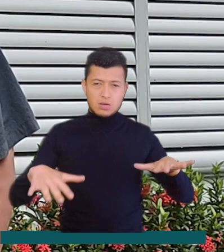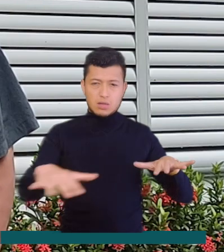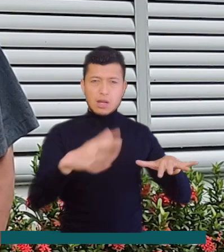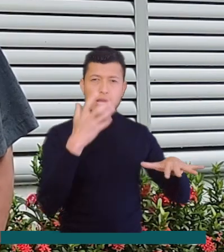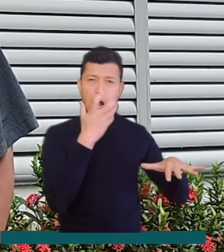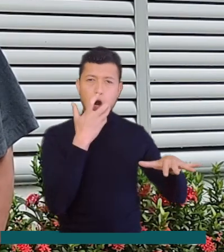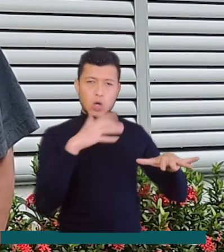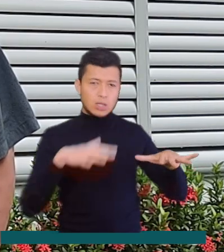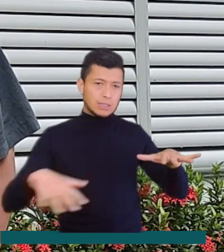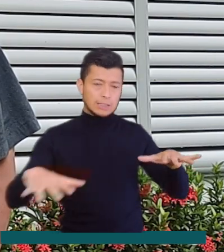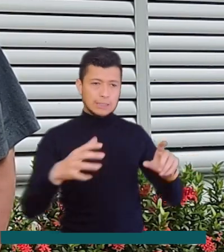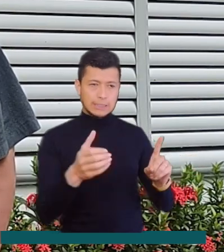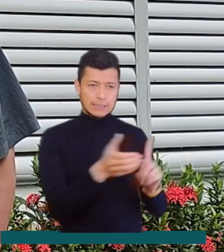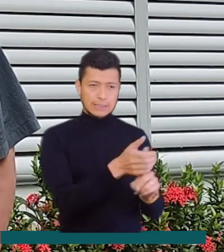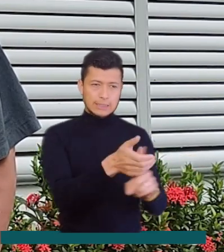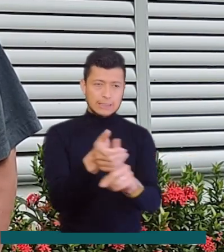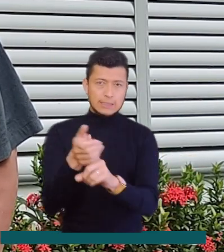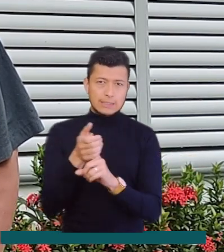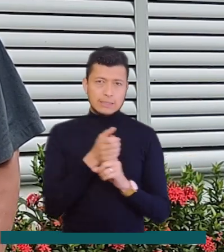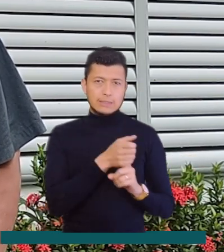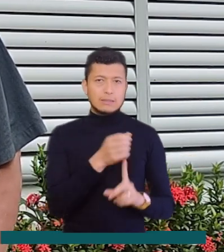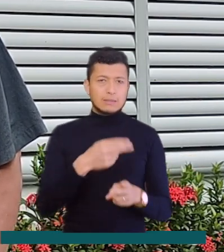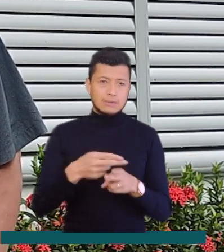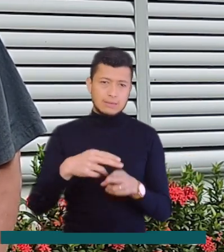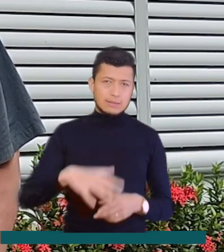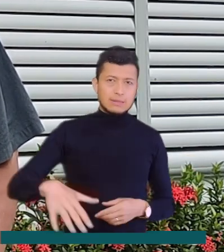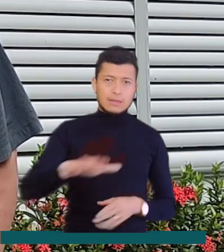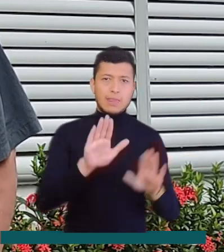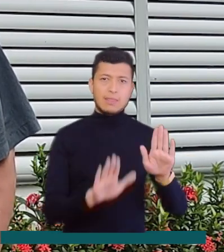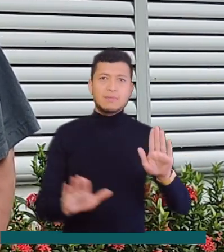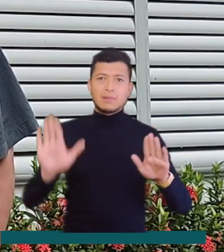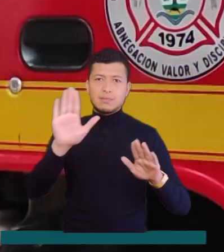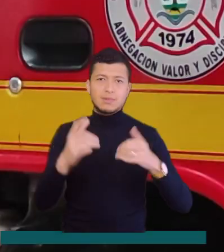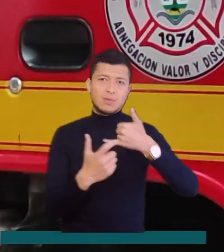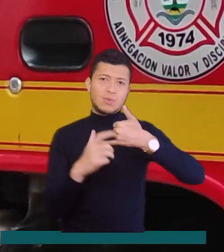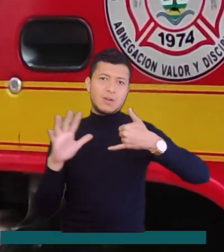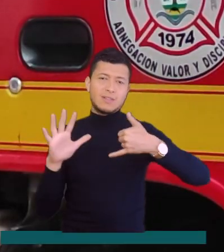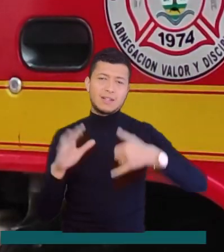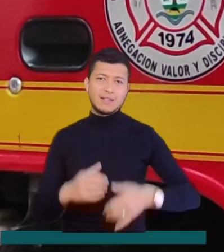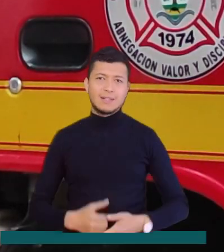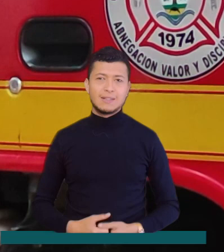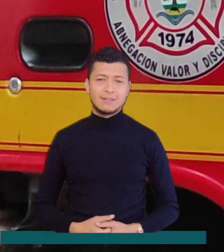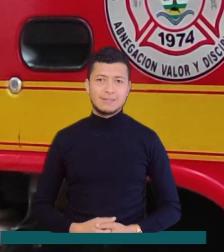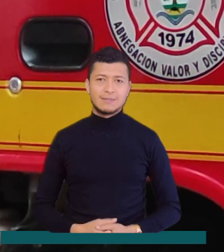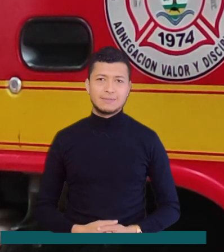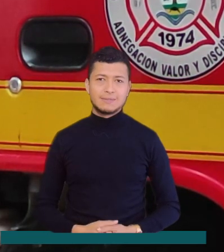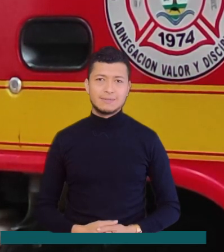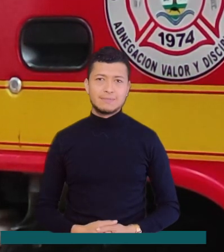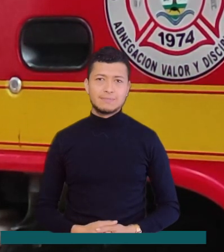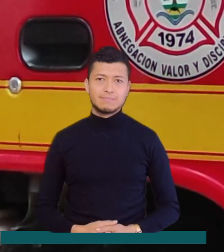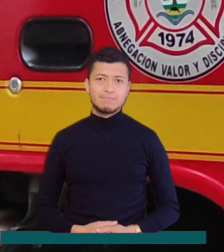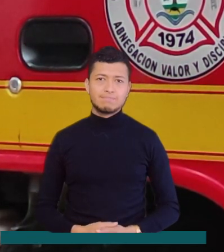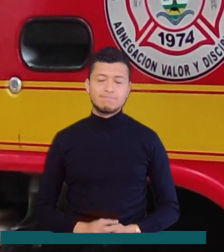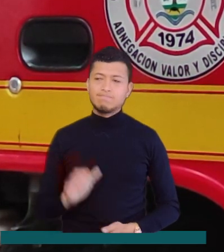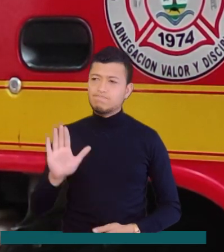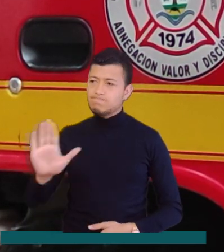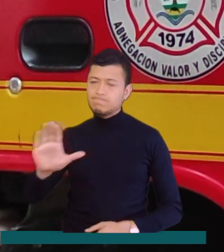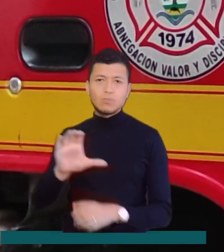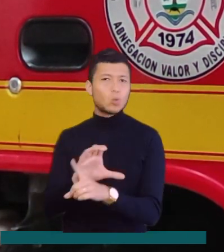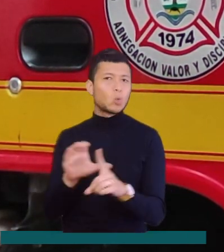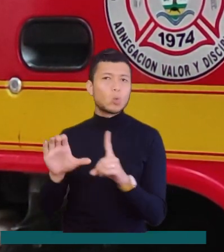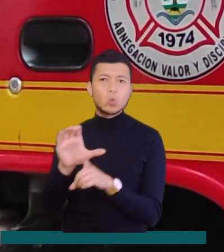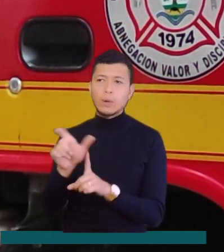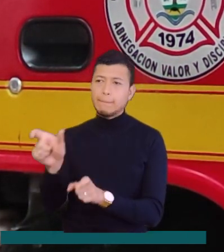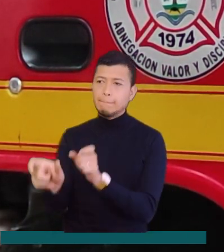llamamos, que se van detectando en la época seca aquí en el departamento del Guaviare. Estamos en una región donde hay una cultura muy